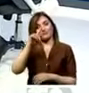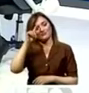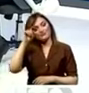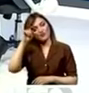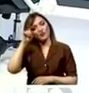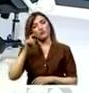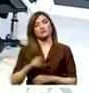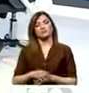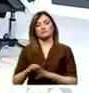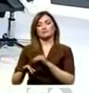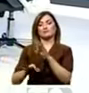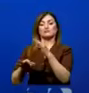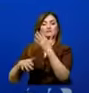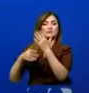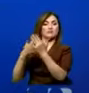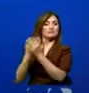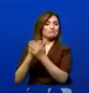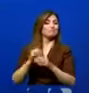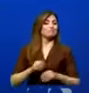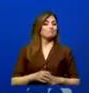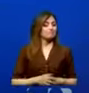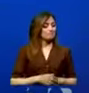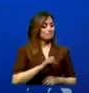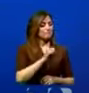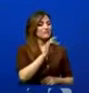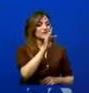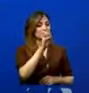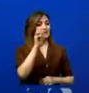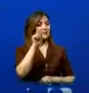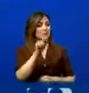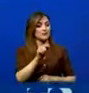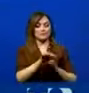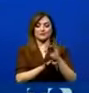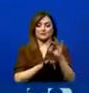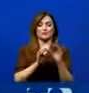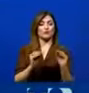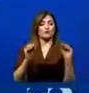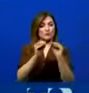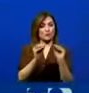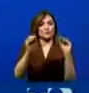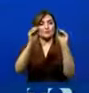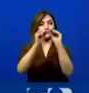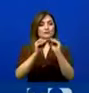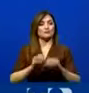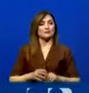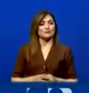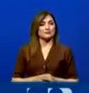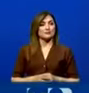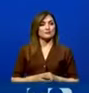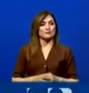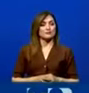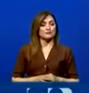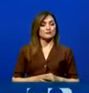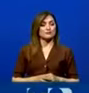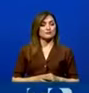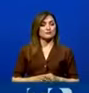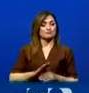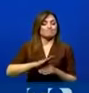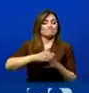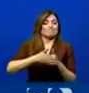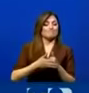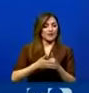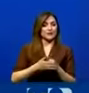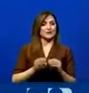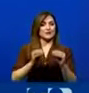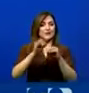reemplazar todos. Exactamente. Reemplazaremos los 70 mil que existen y aumentaremos una cantidad adicional de manera